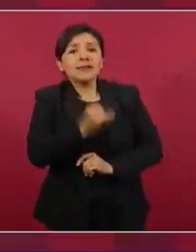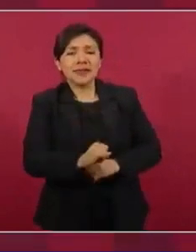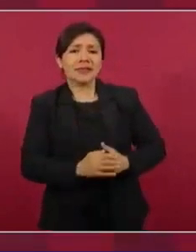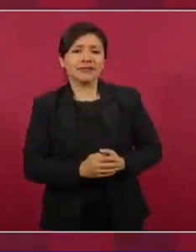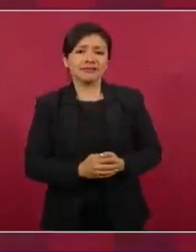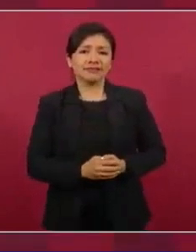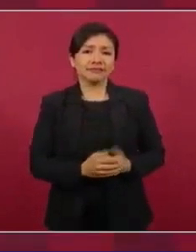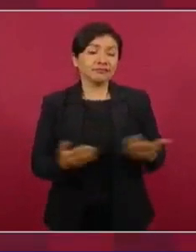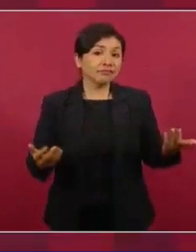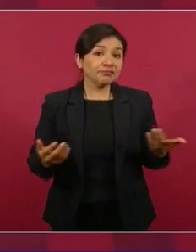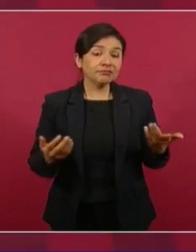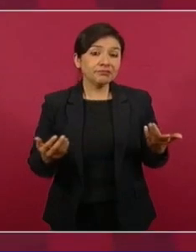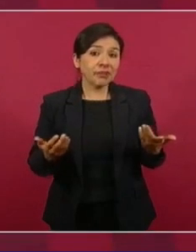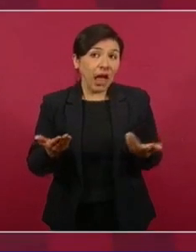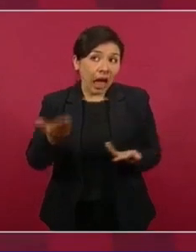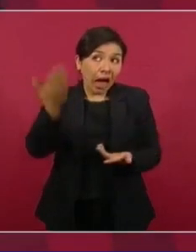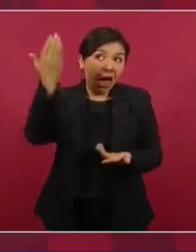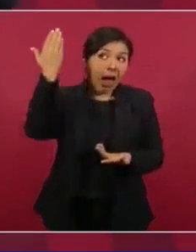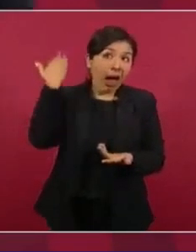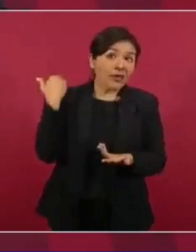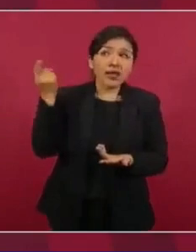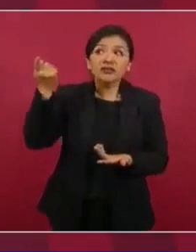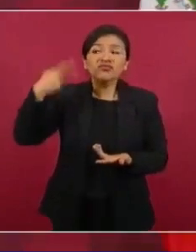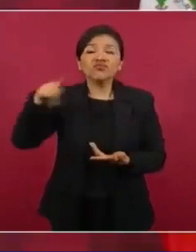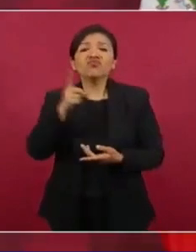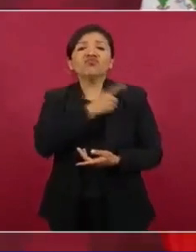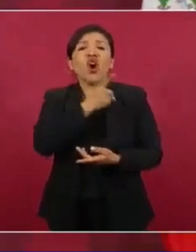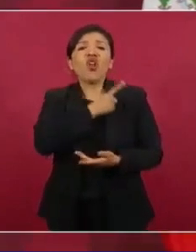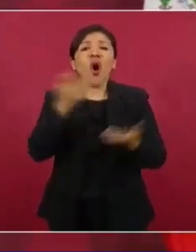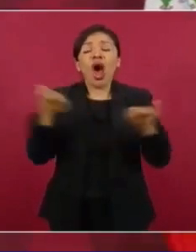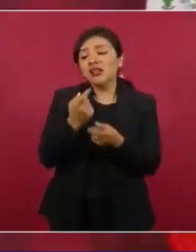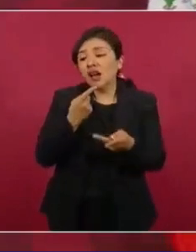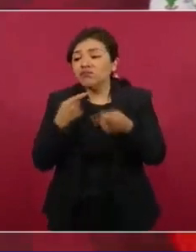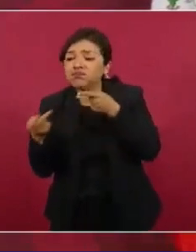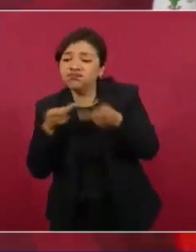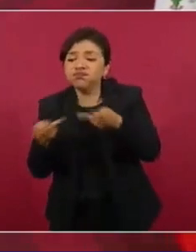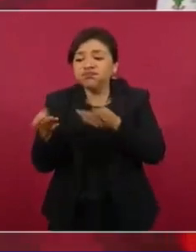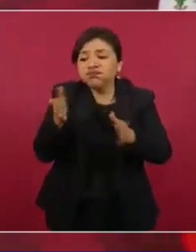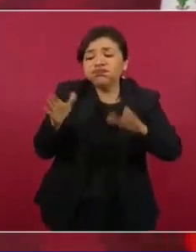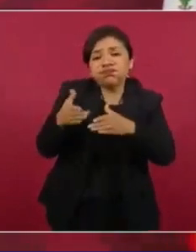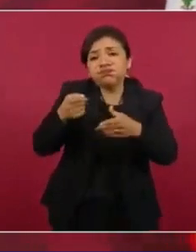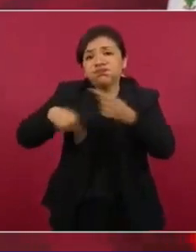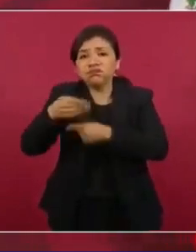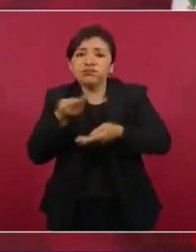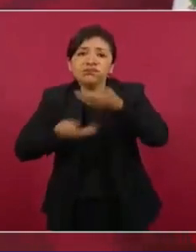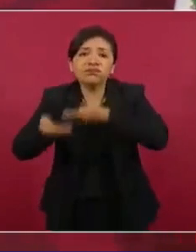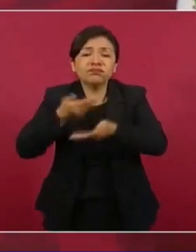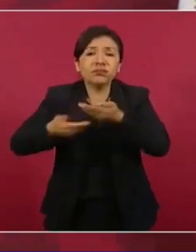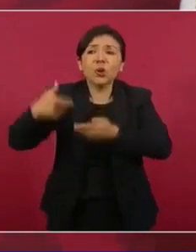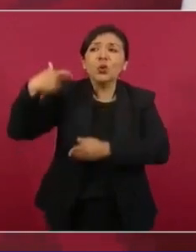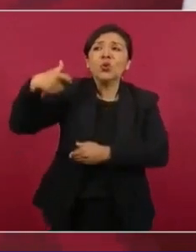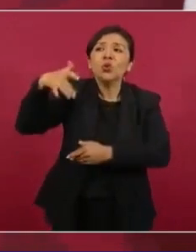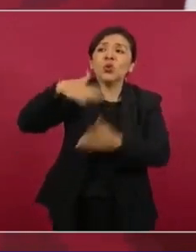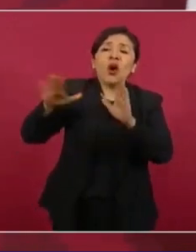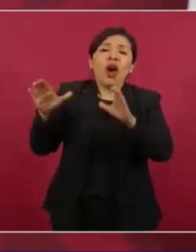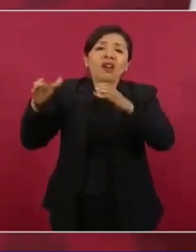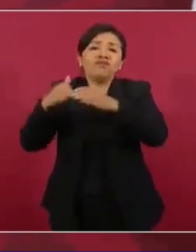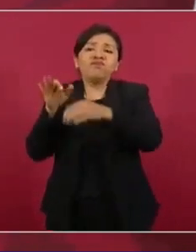no había, antes ellos resolvían, ellos, la élite